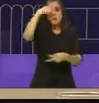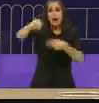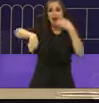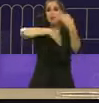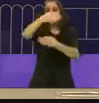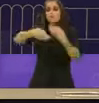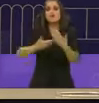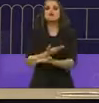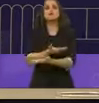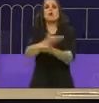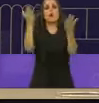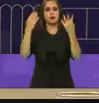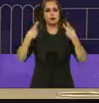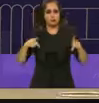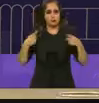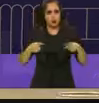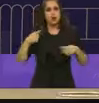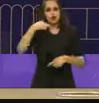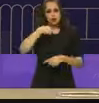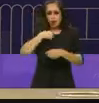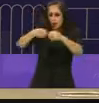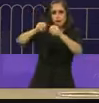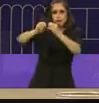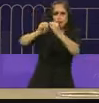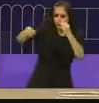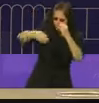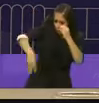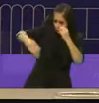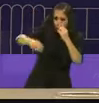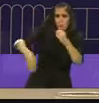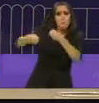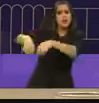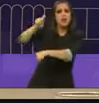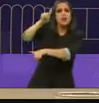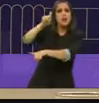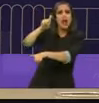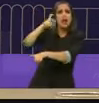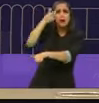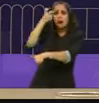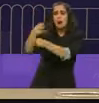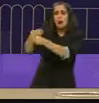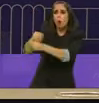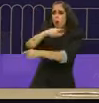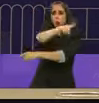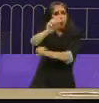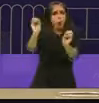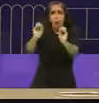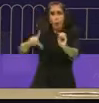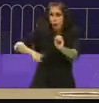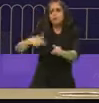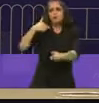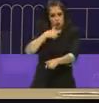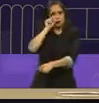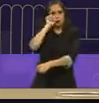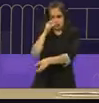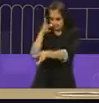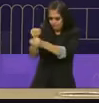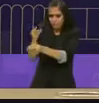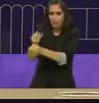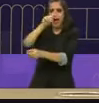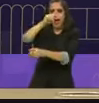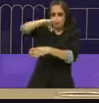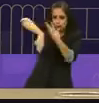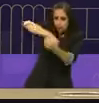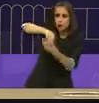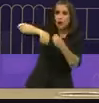Precisamente porque vamos a arreglar las fugas que no arreglaron. Vamos a reutilizar el agua y vamos a captarla de